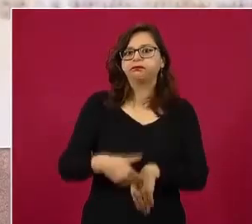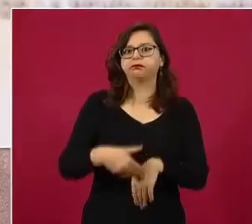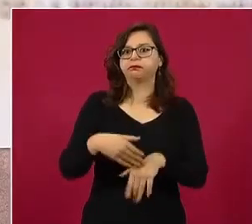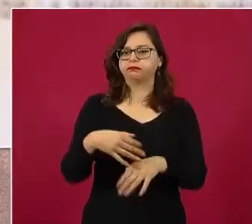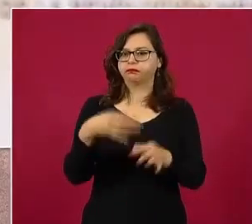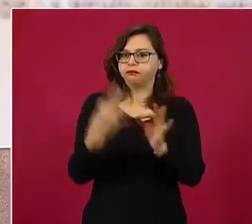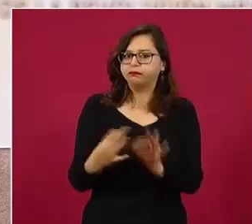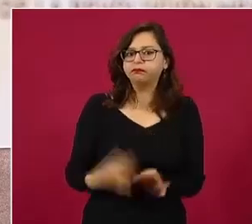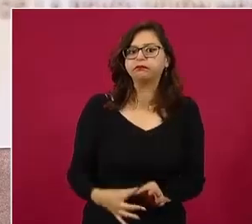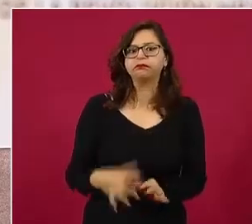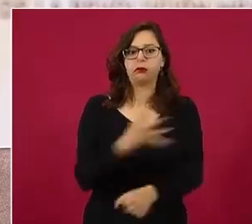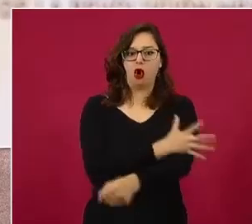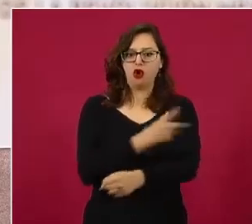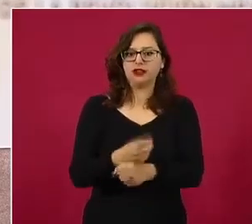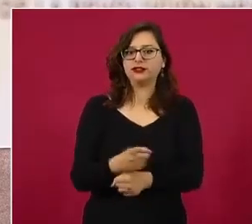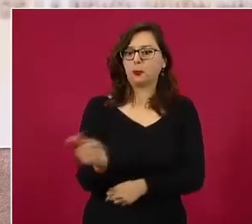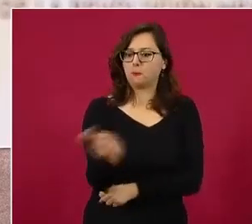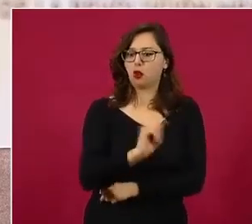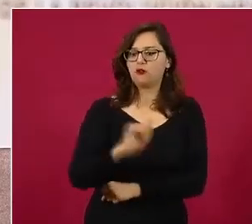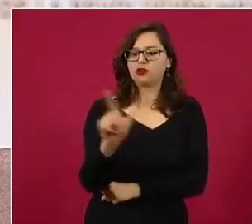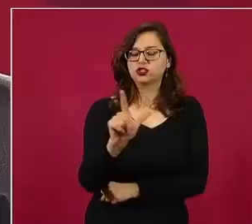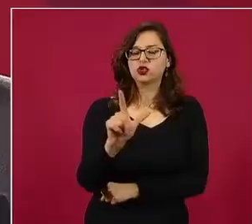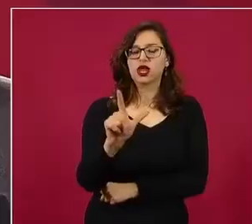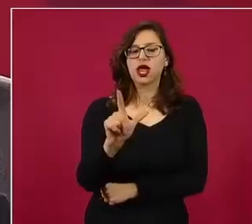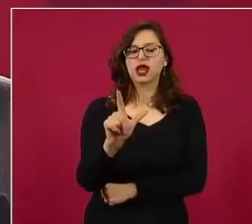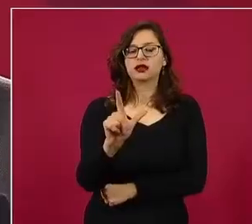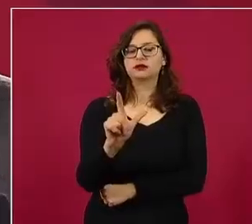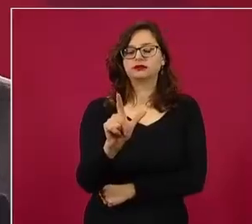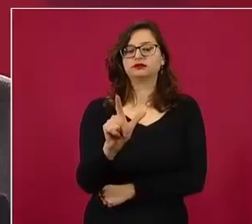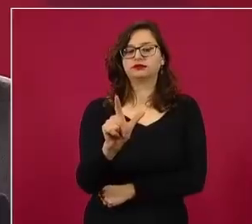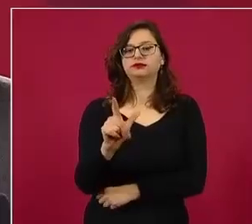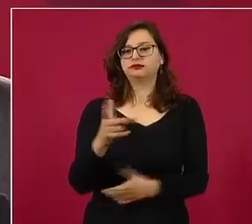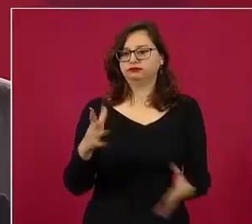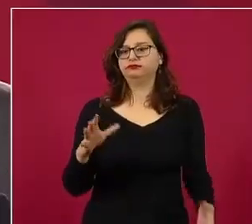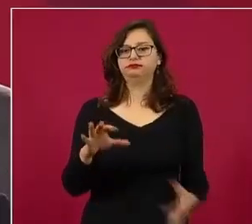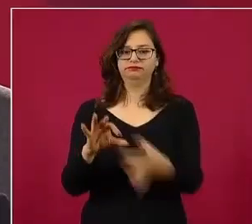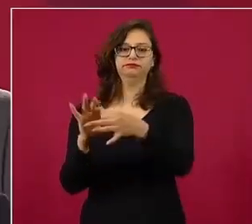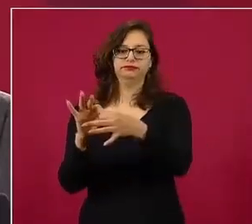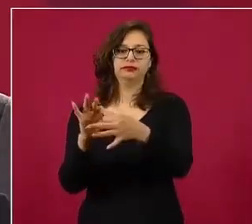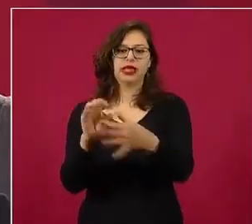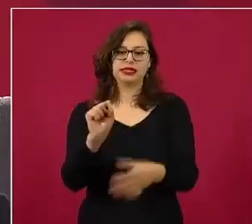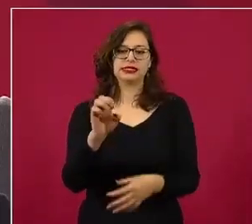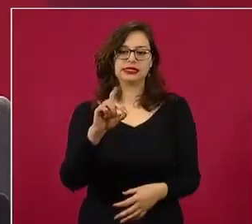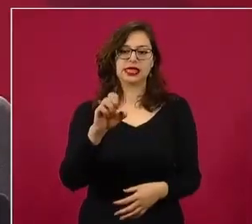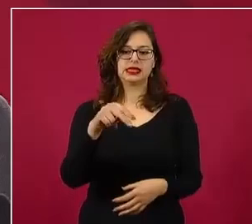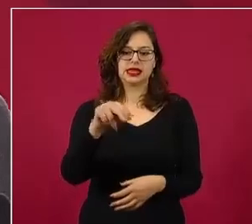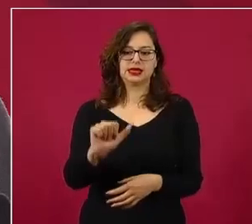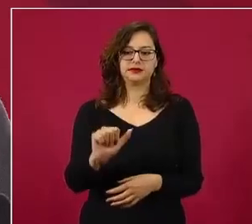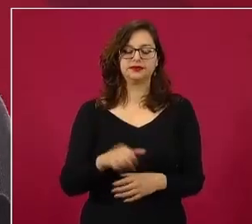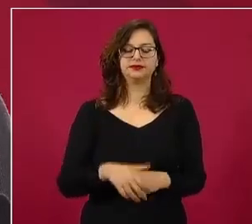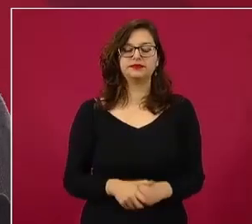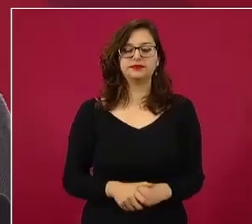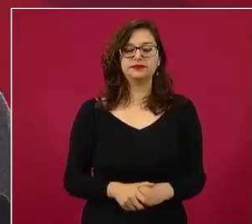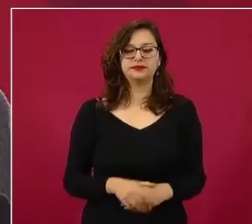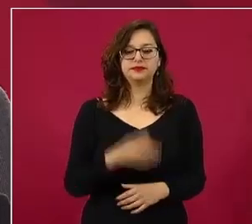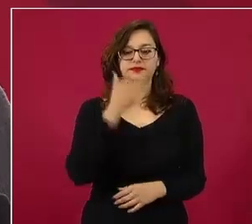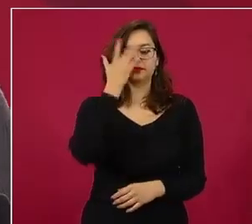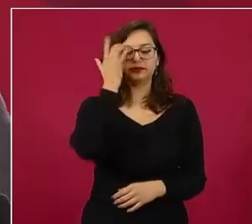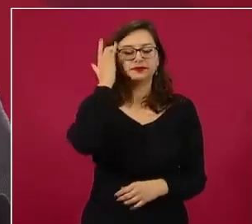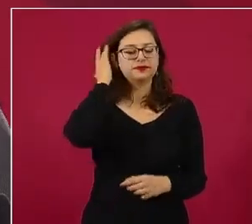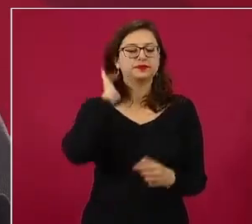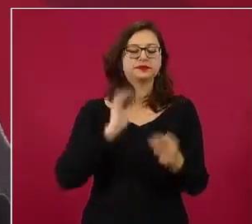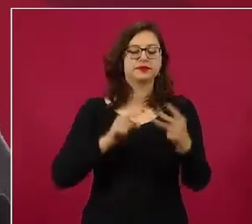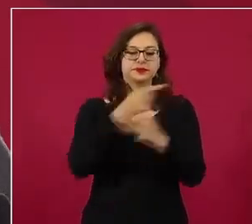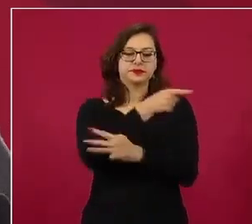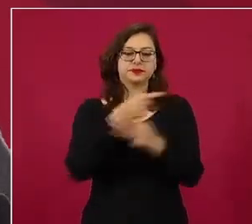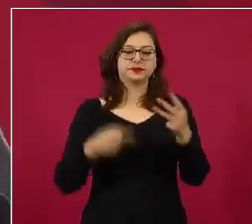honesta y que pase a formar parte de la Secretaría de la Defensa. Esas son las